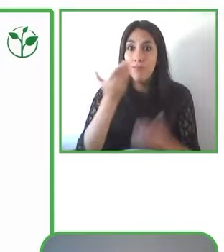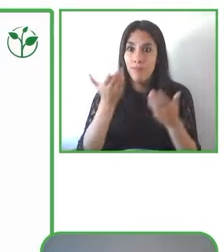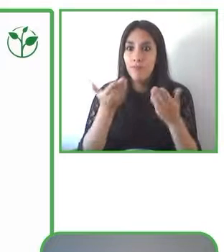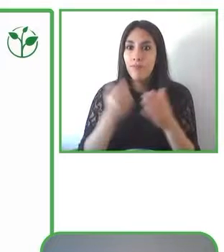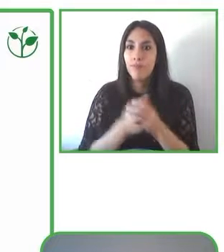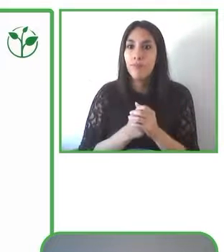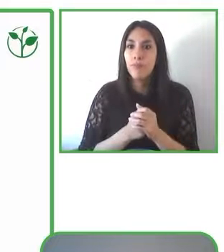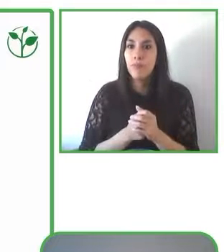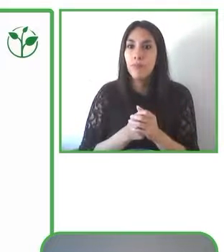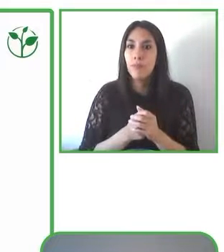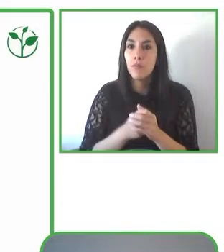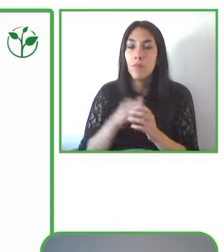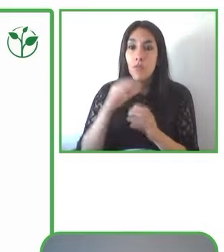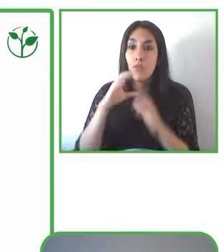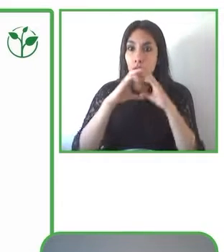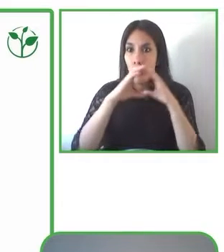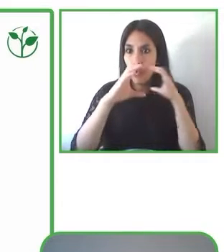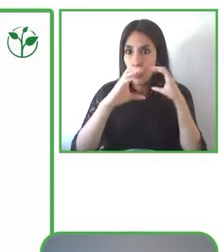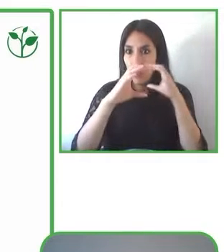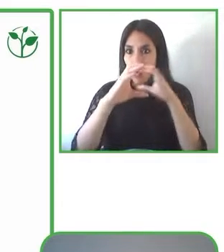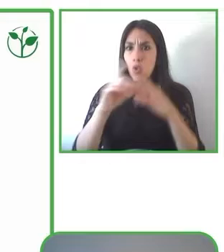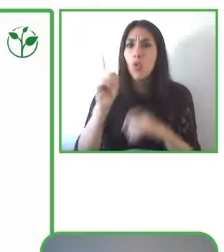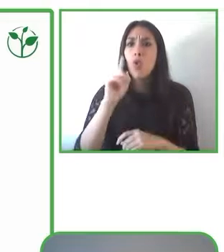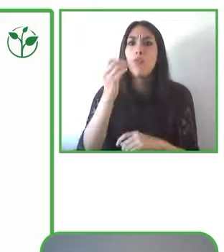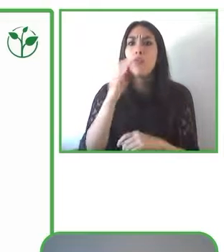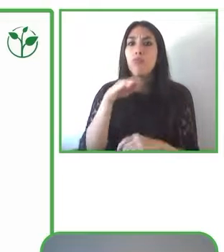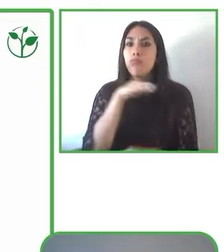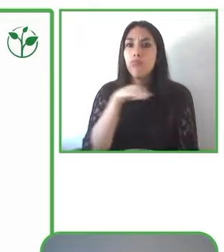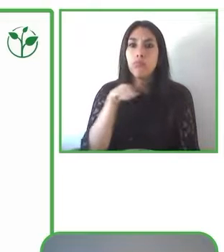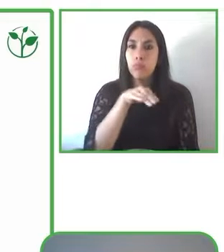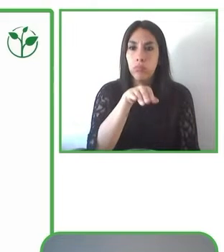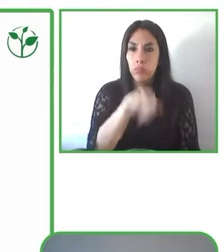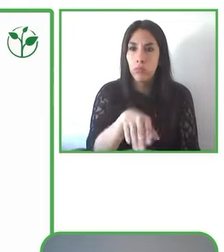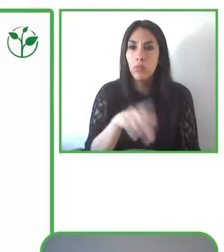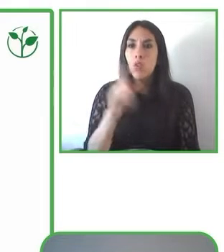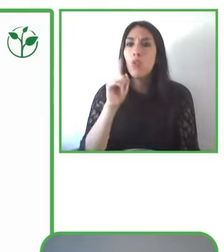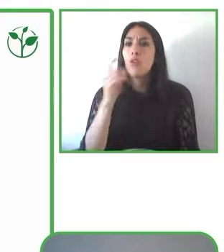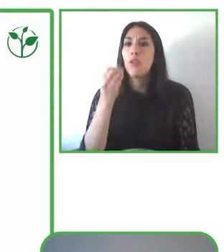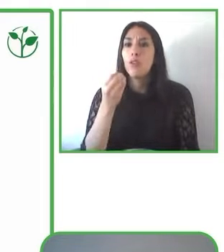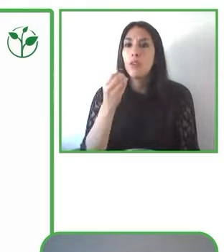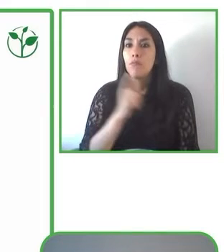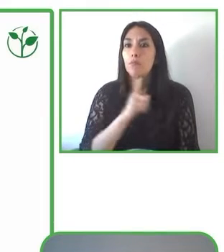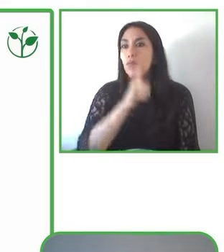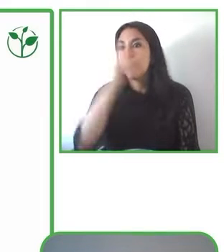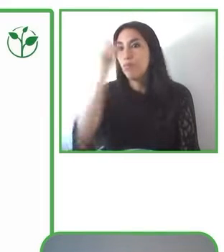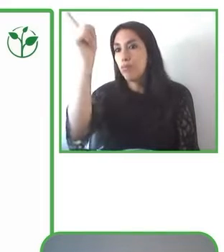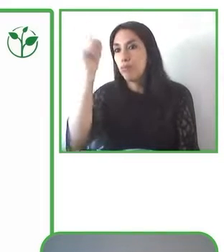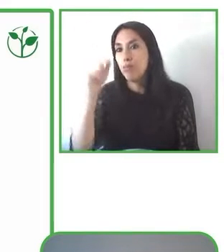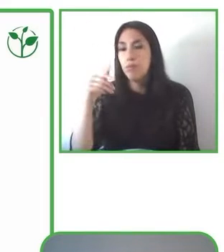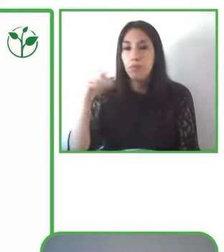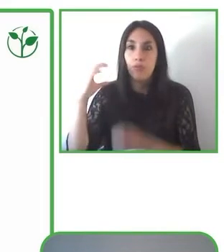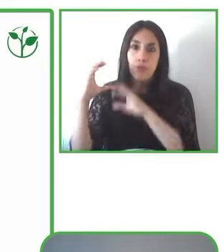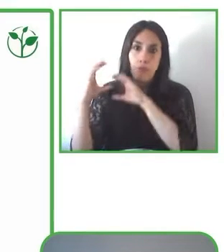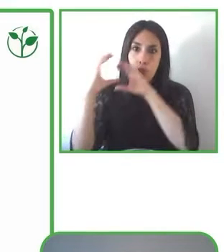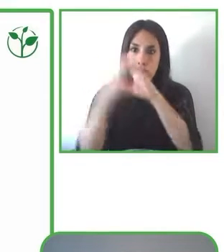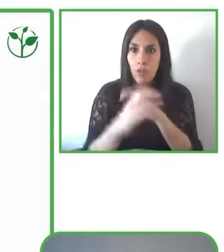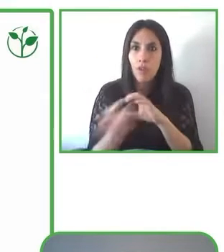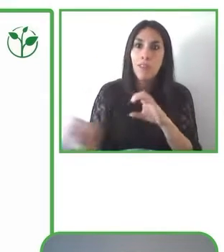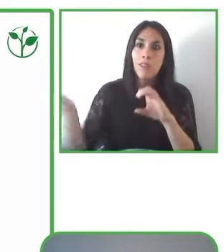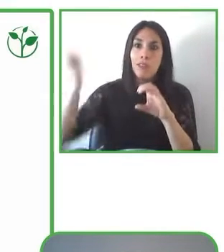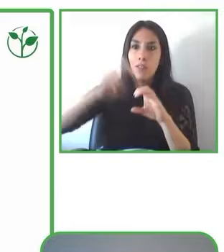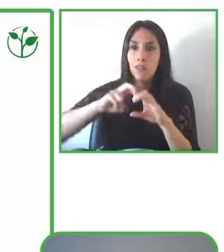dónde comienzo, dónde lo tomo, todas las señales que existen en este entorno, y entorno